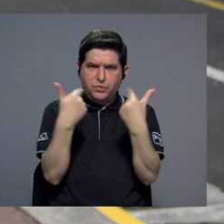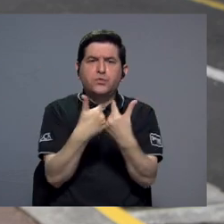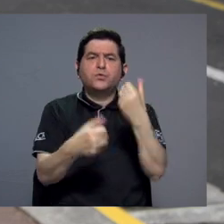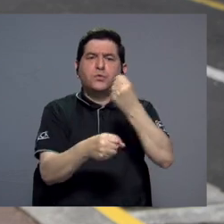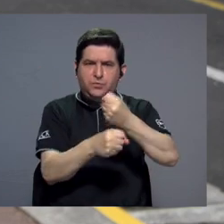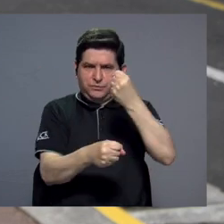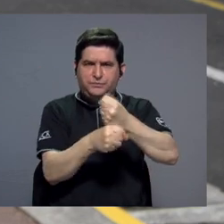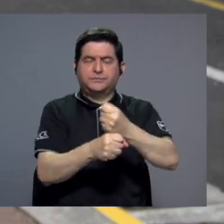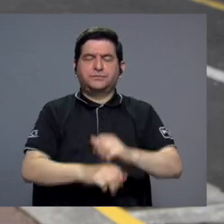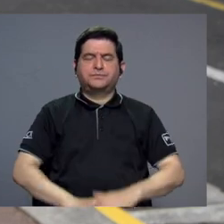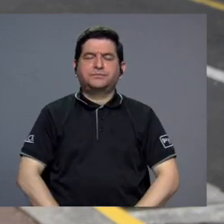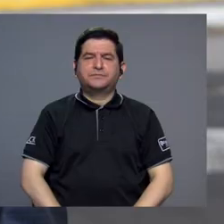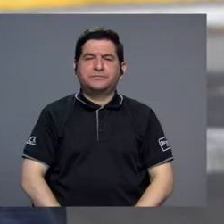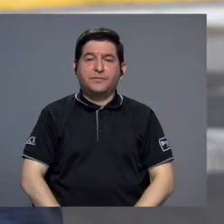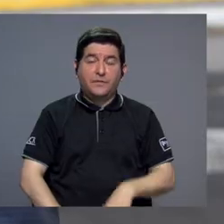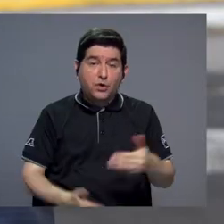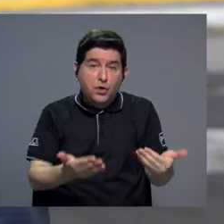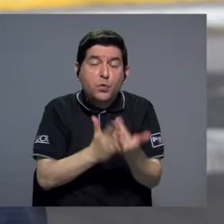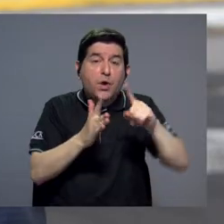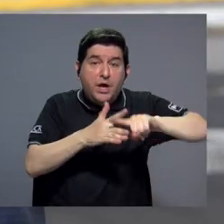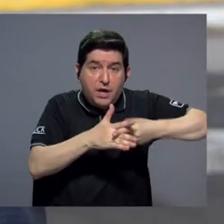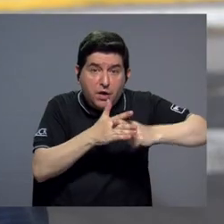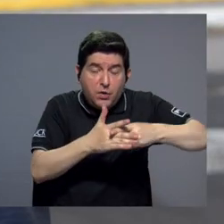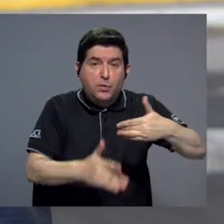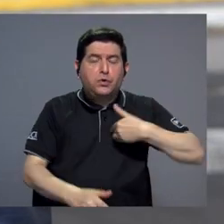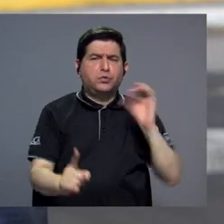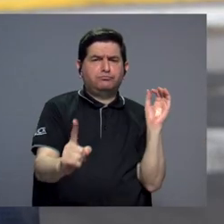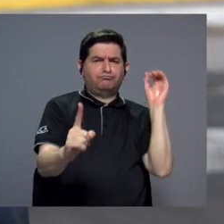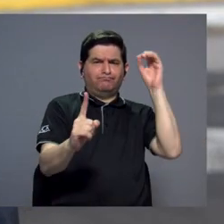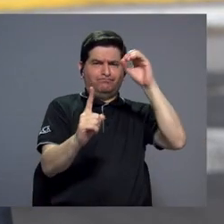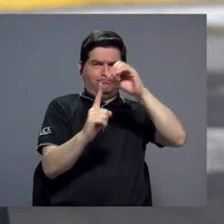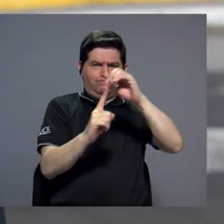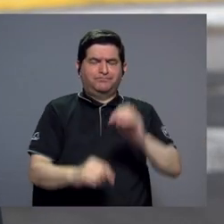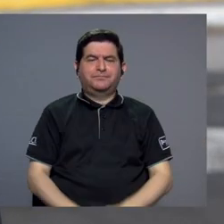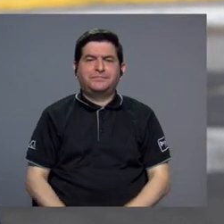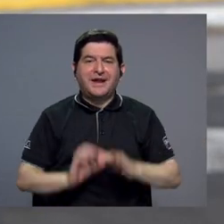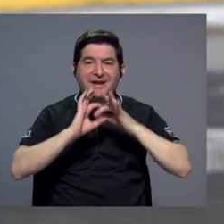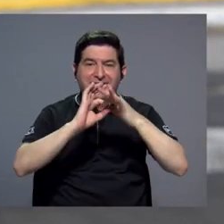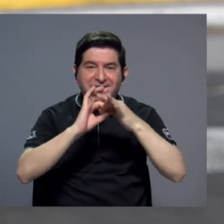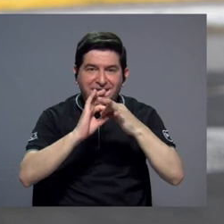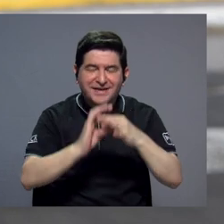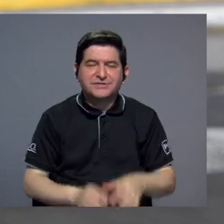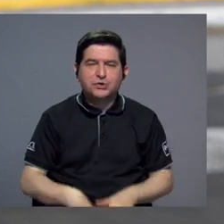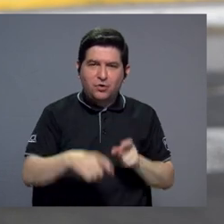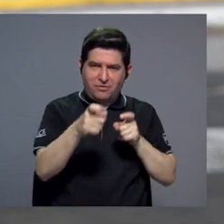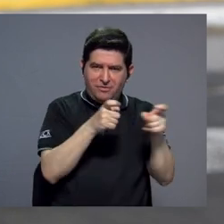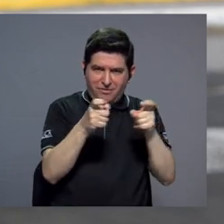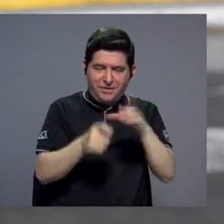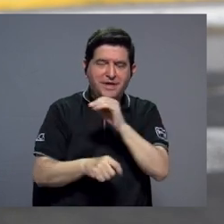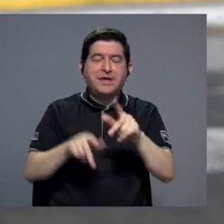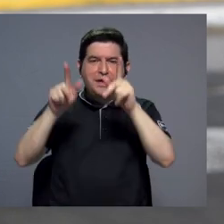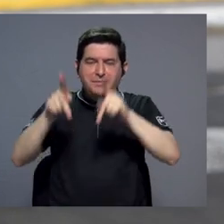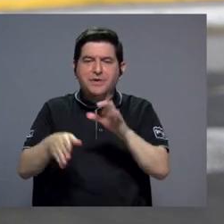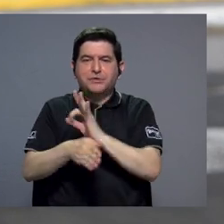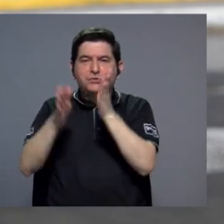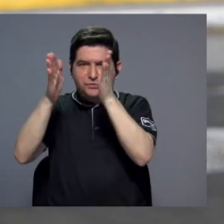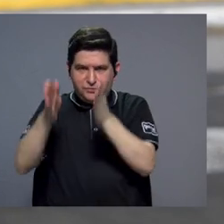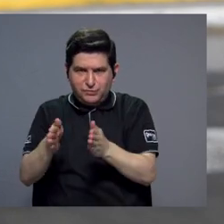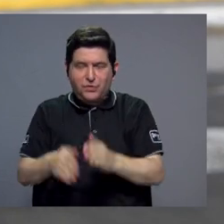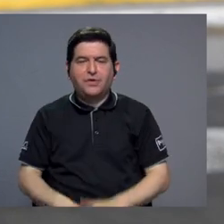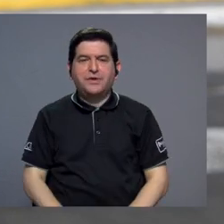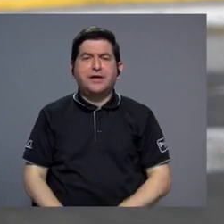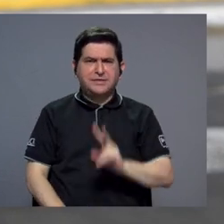colectiva de trabajo. Este nuevo instrumento tiene el objetivo de que la relación entre la Administración y las personas